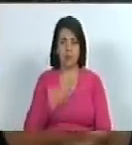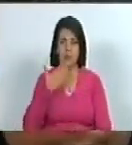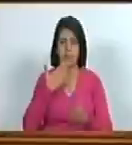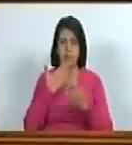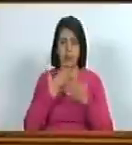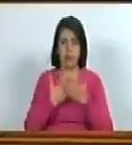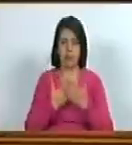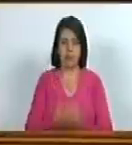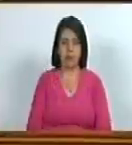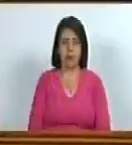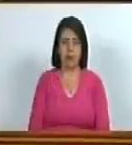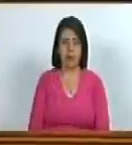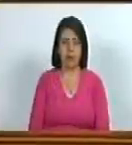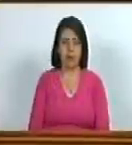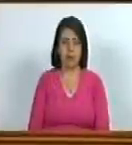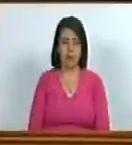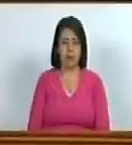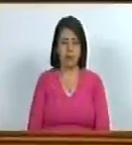diputado